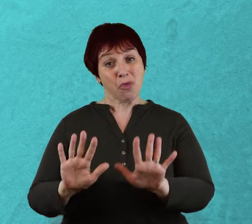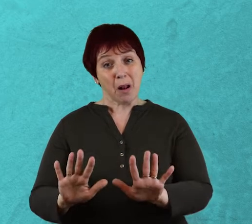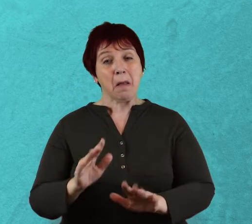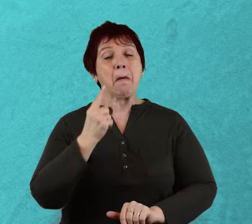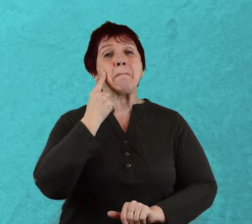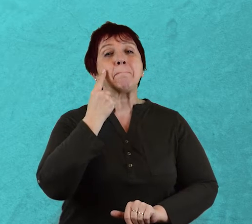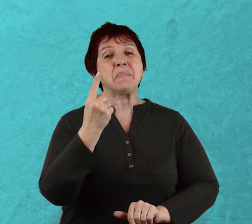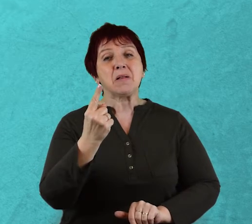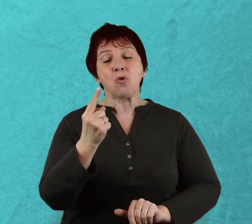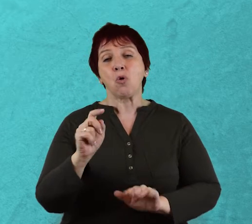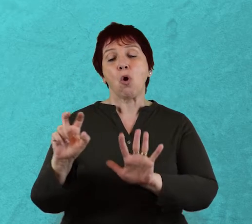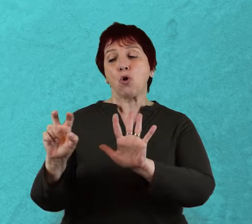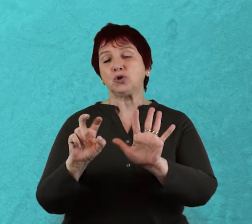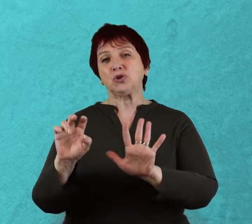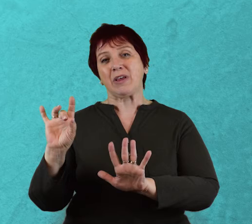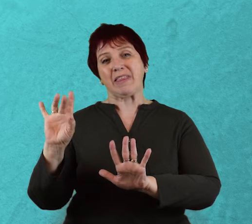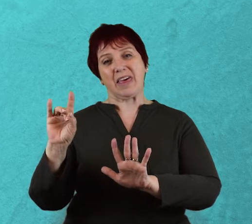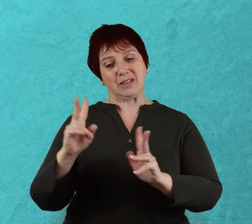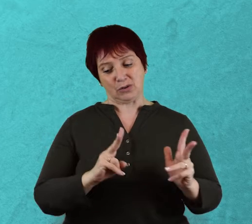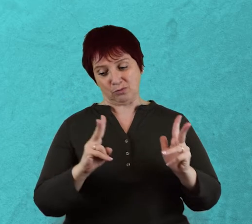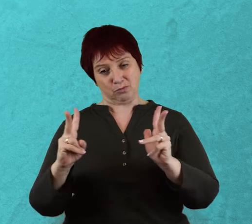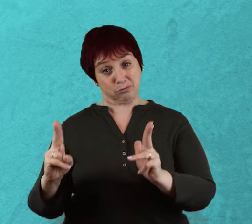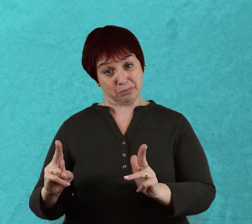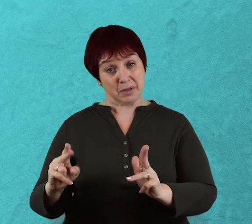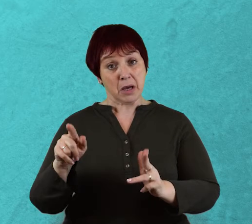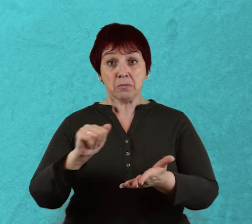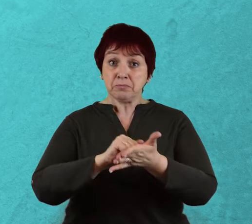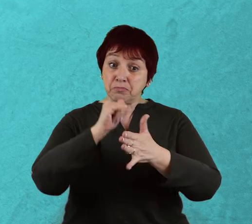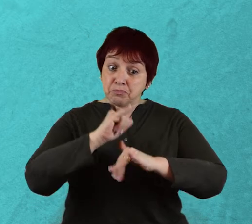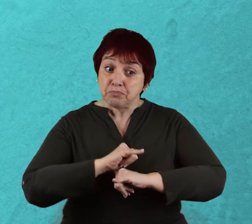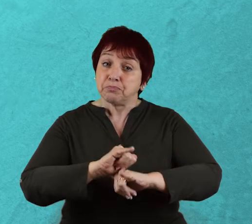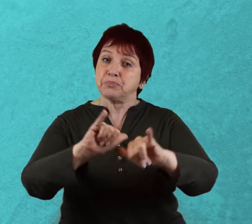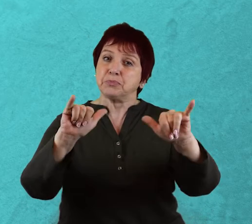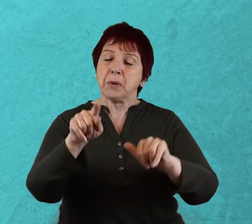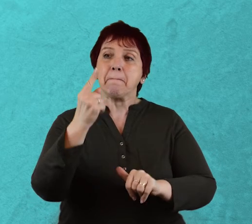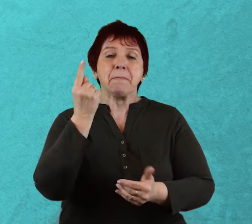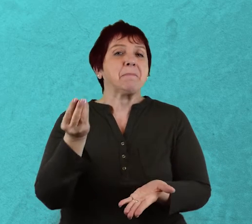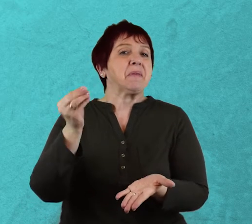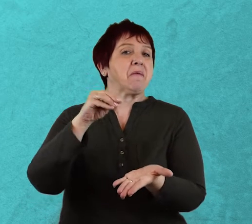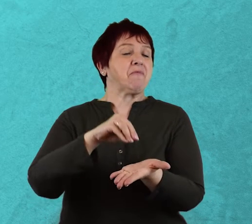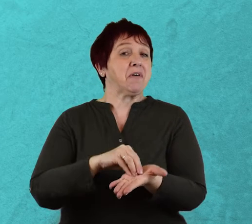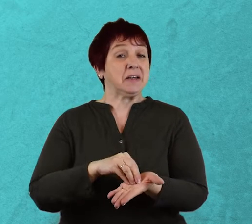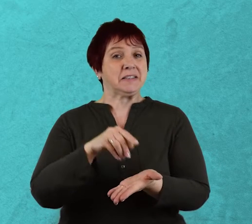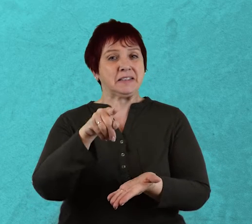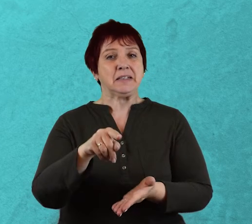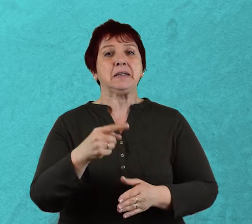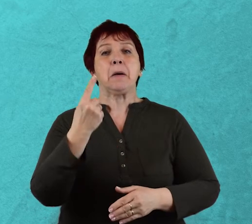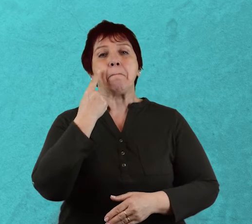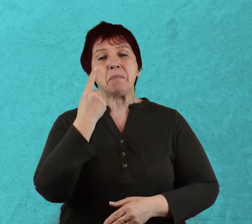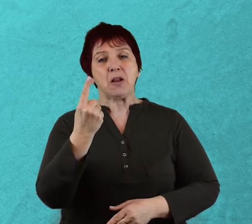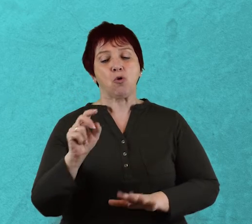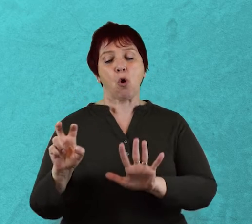y 1815. Se publicó por primera vez